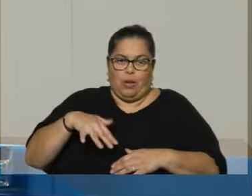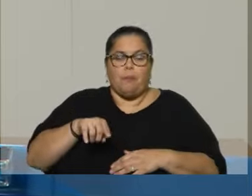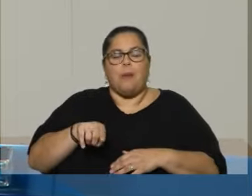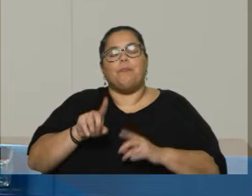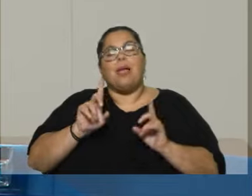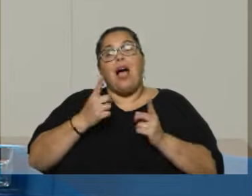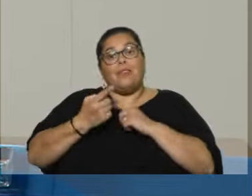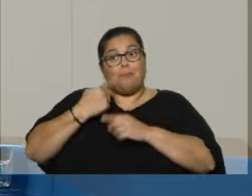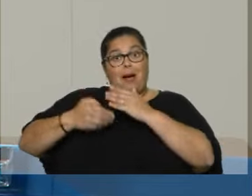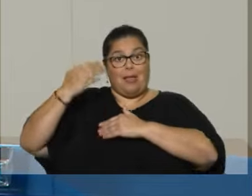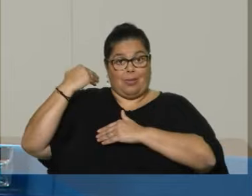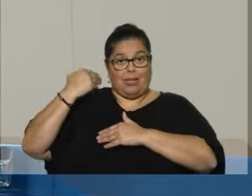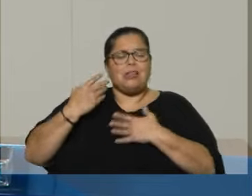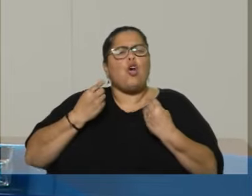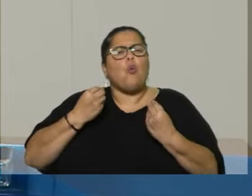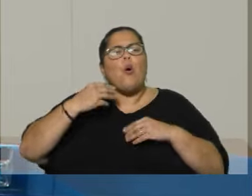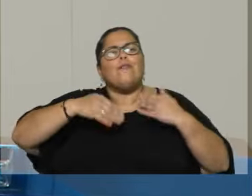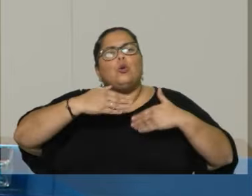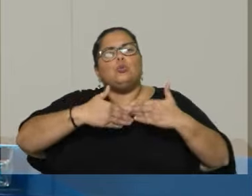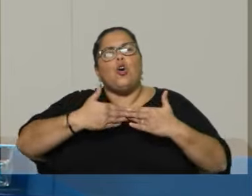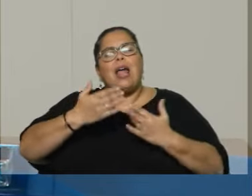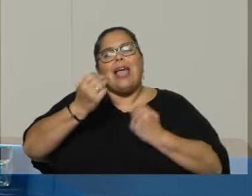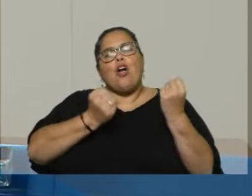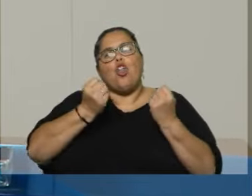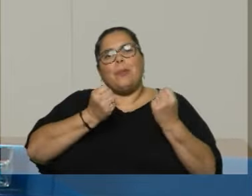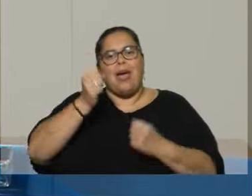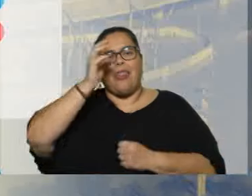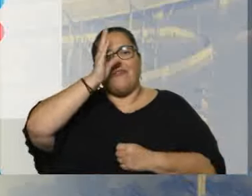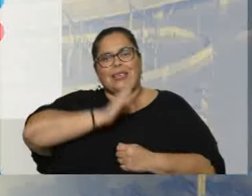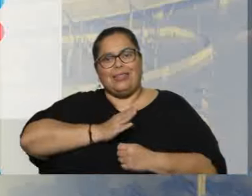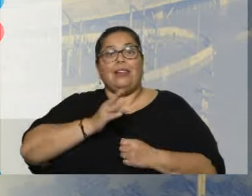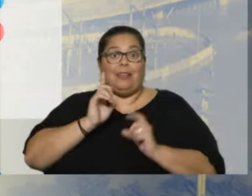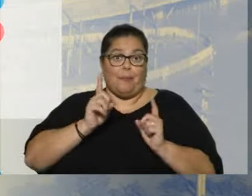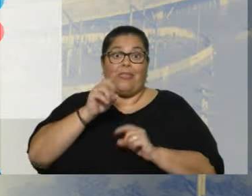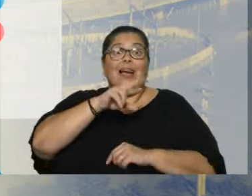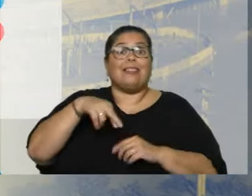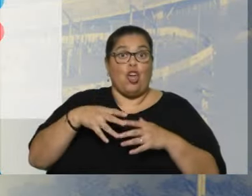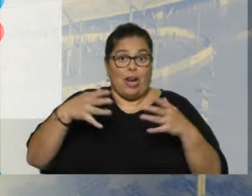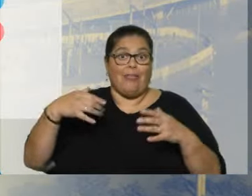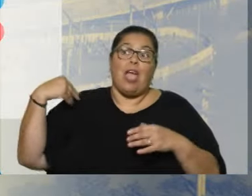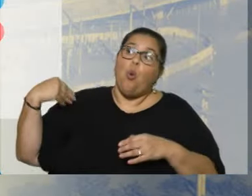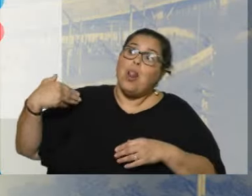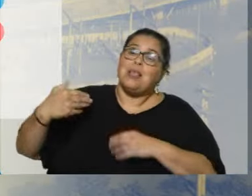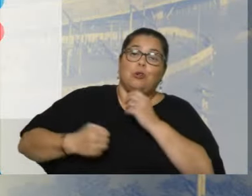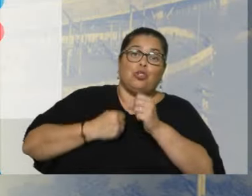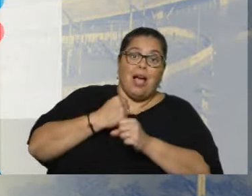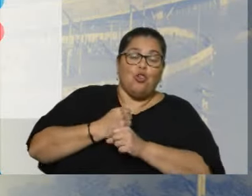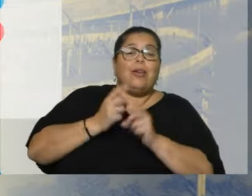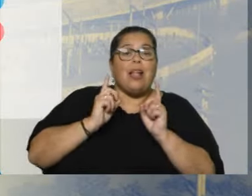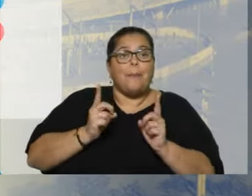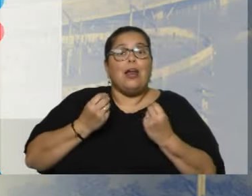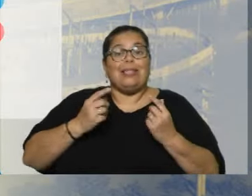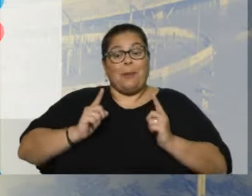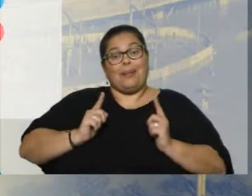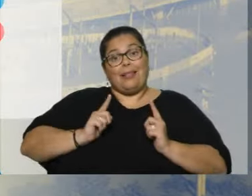observar la evolución de la economía de Brasil y de Río Grande en los últimos años. Y también las expectativas que había para